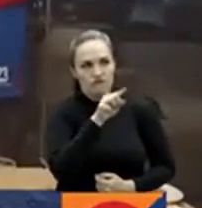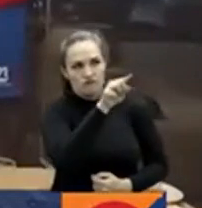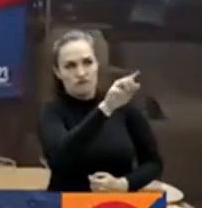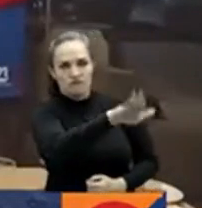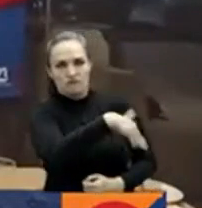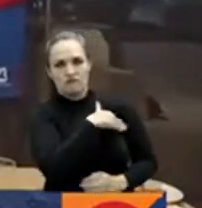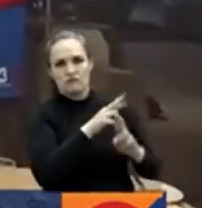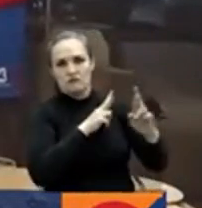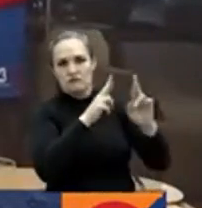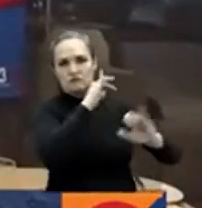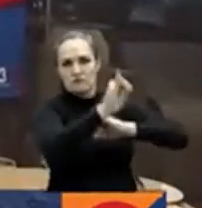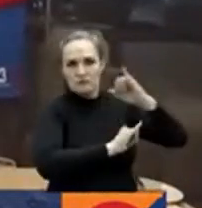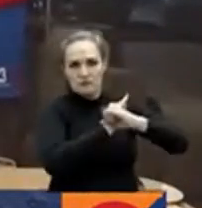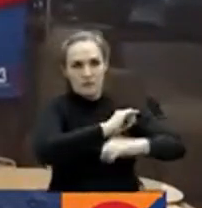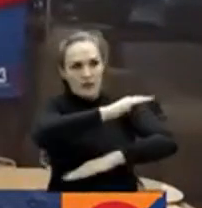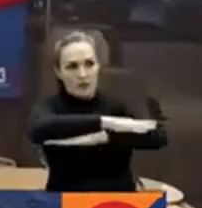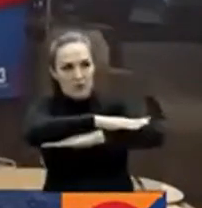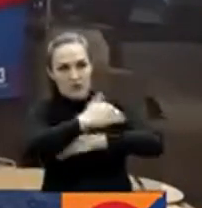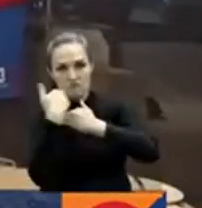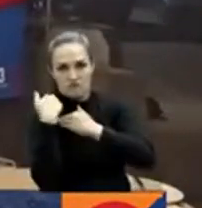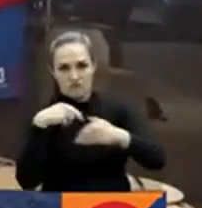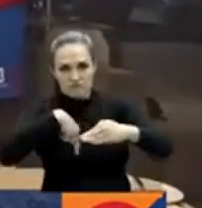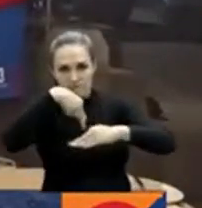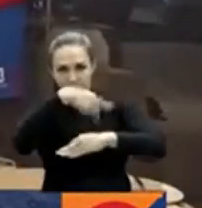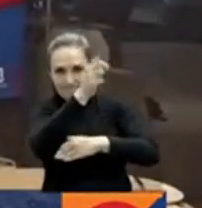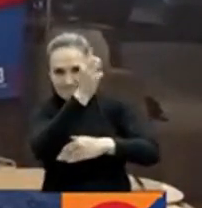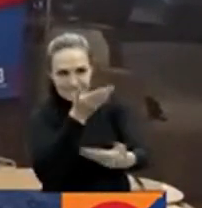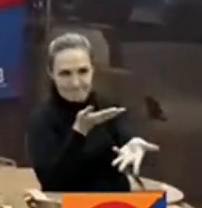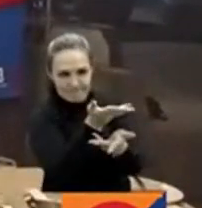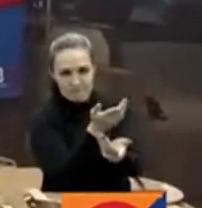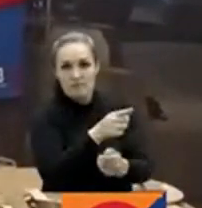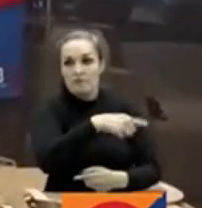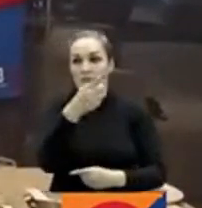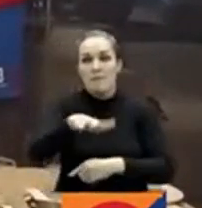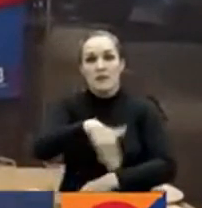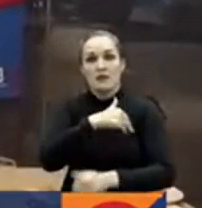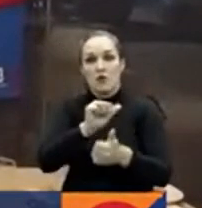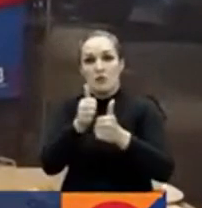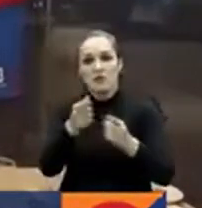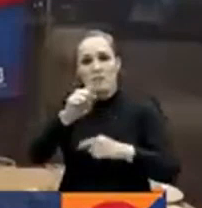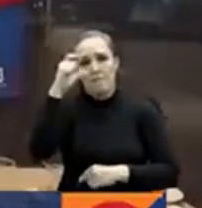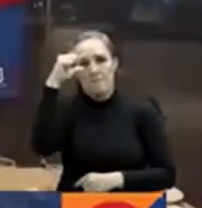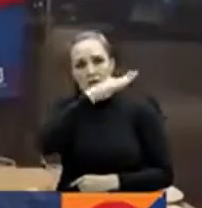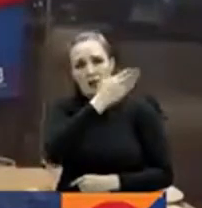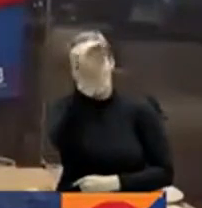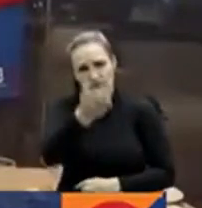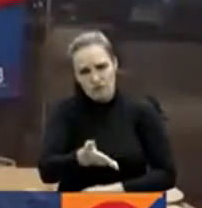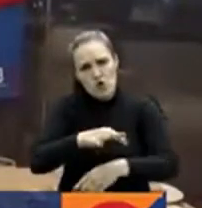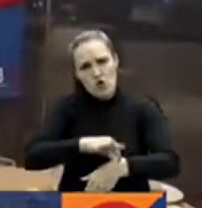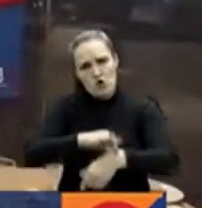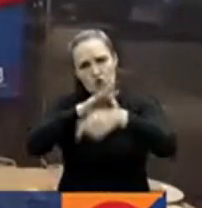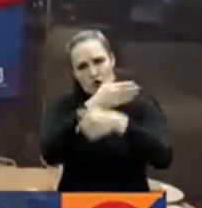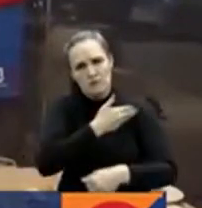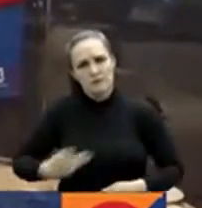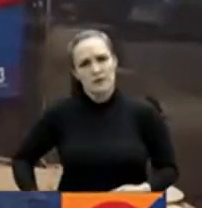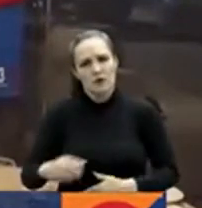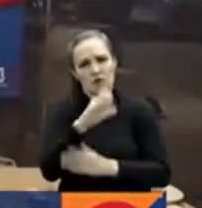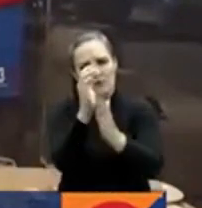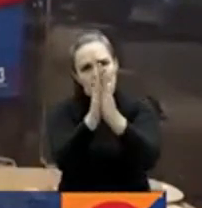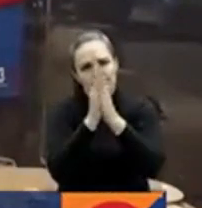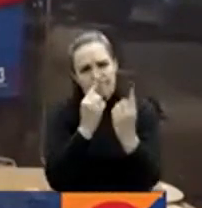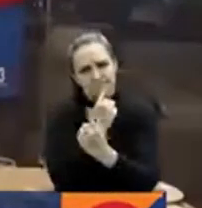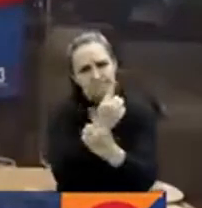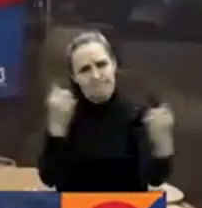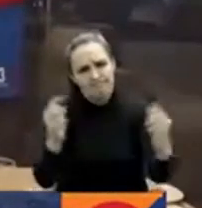Exteriores, a la Cancillería, al Ministerio de Deportes, pero especialmente al doctor Gustavo Petro, presidente de nuestra nación, para que